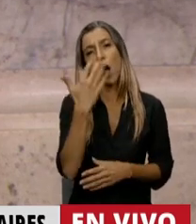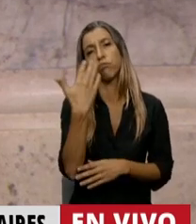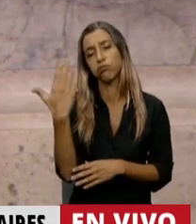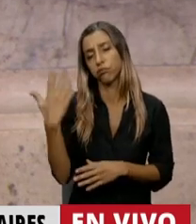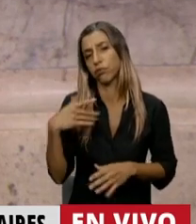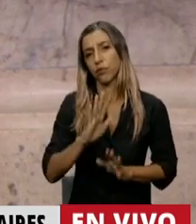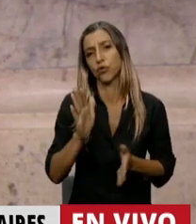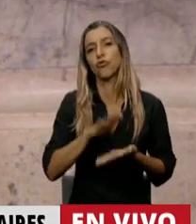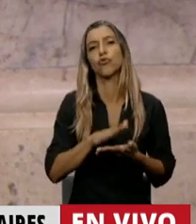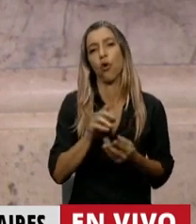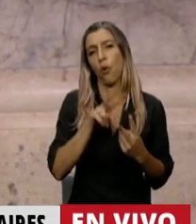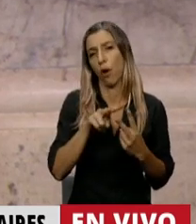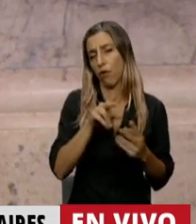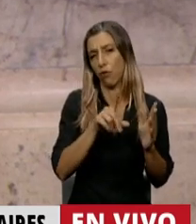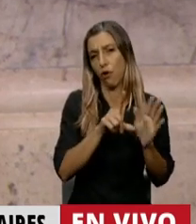jornadas.